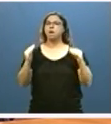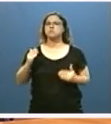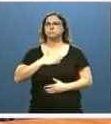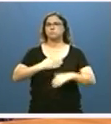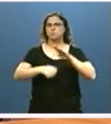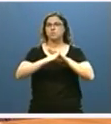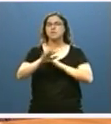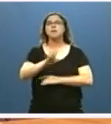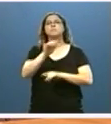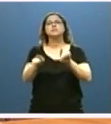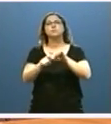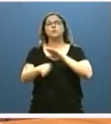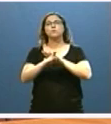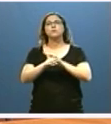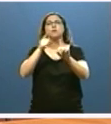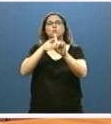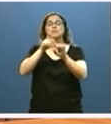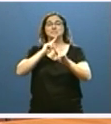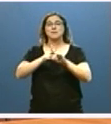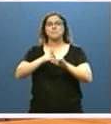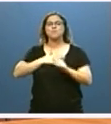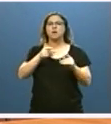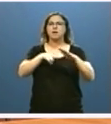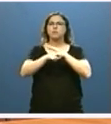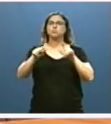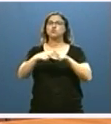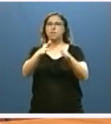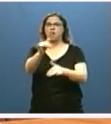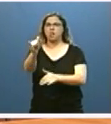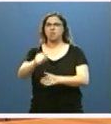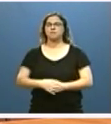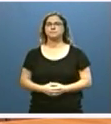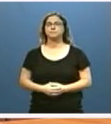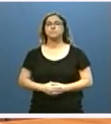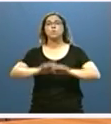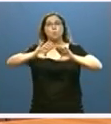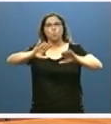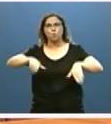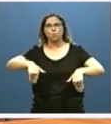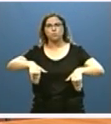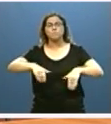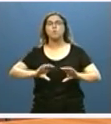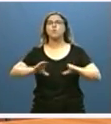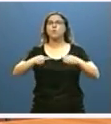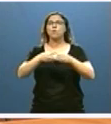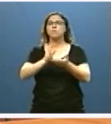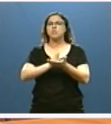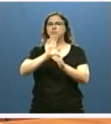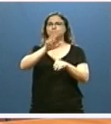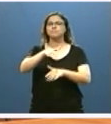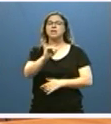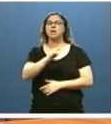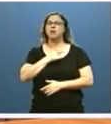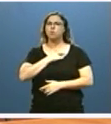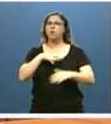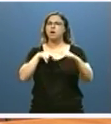así como el uso de las dotaciones sociales existentes. Por último, la comunidad cuenta también con un elevado potencial